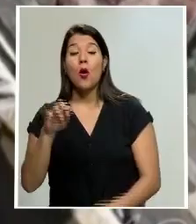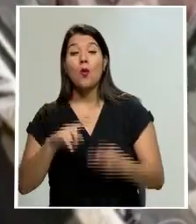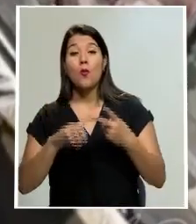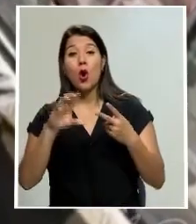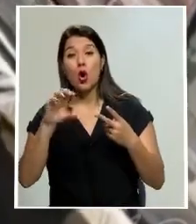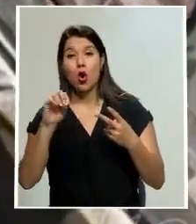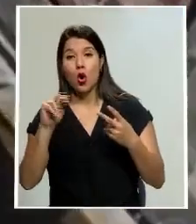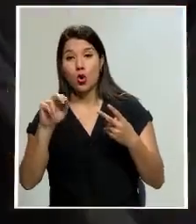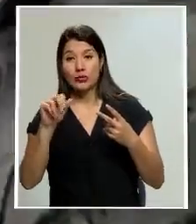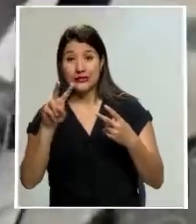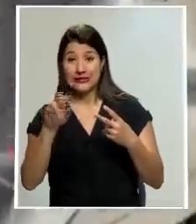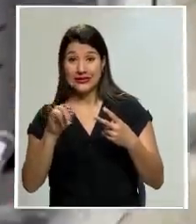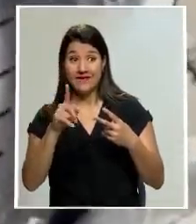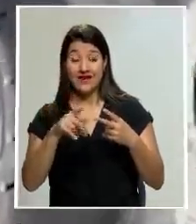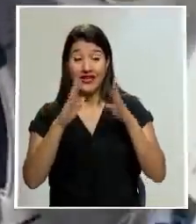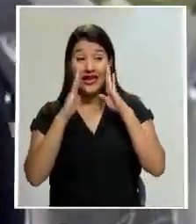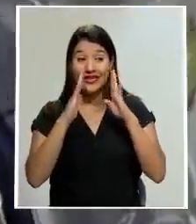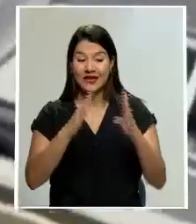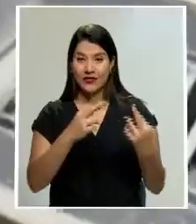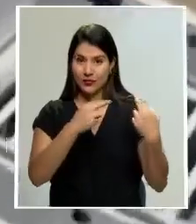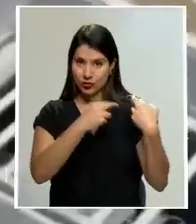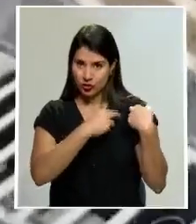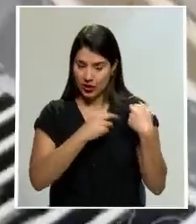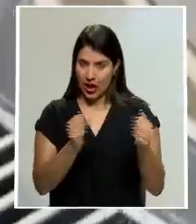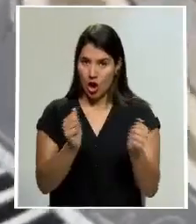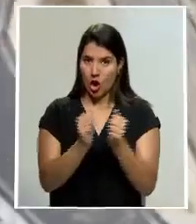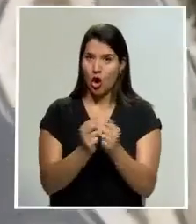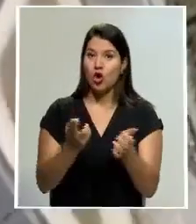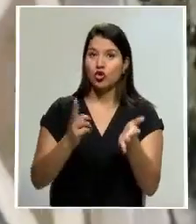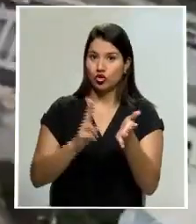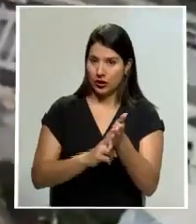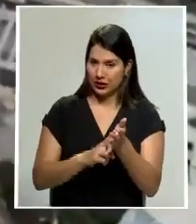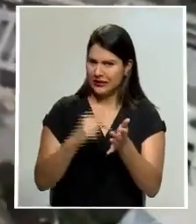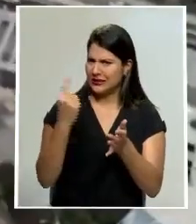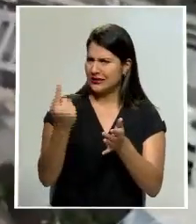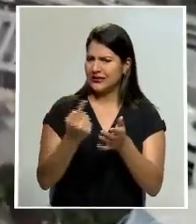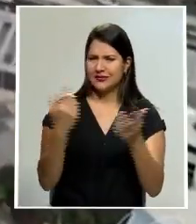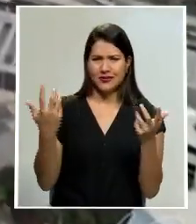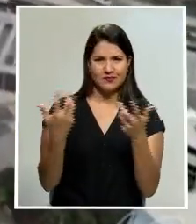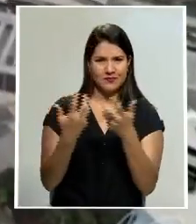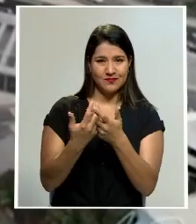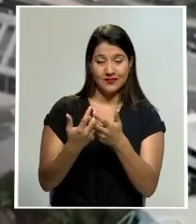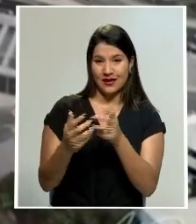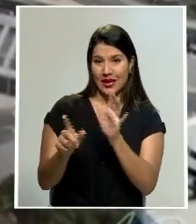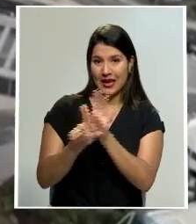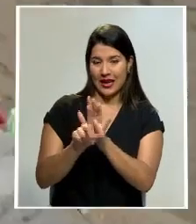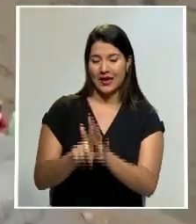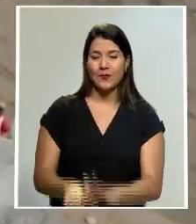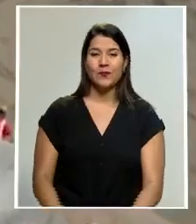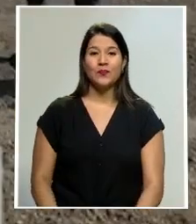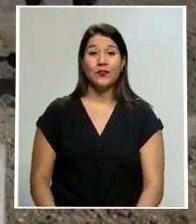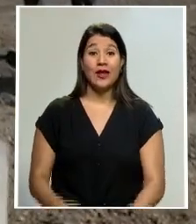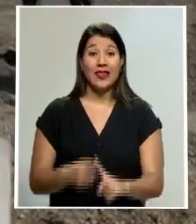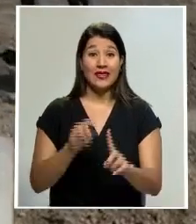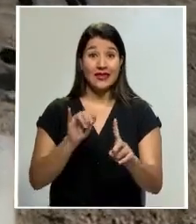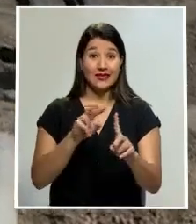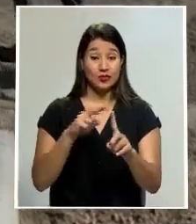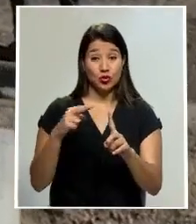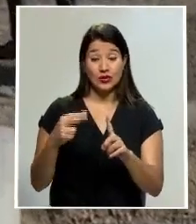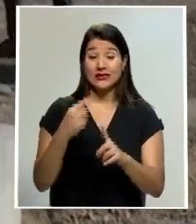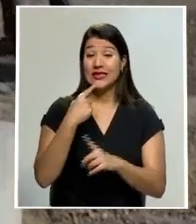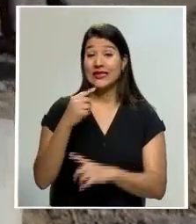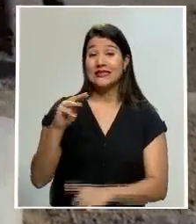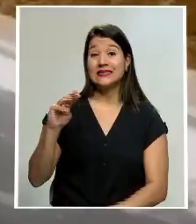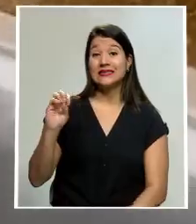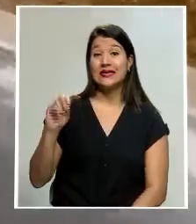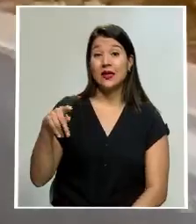responsabilidades ante cada uno de estos contratos, actuando con apego a la transparencia y la legalidad. En este sentido, el MOP señaló que el